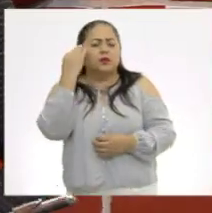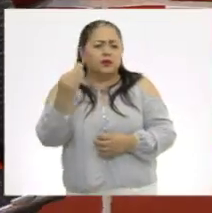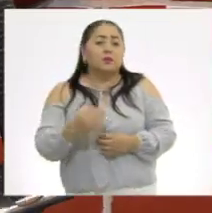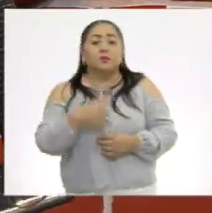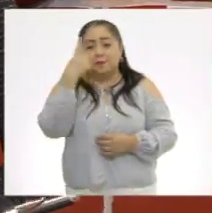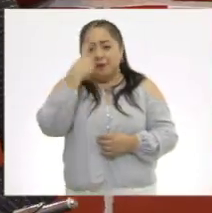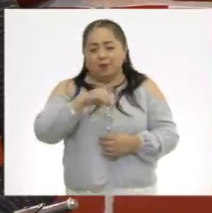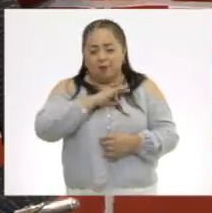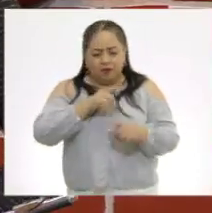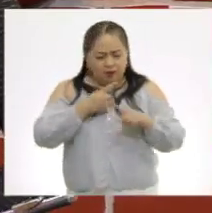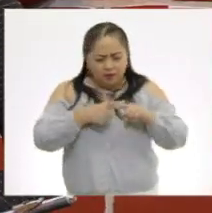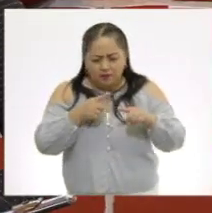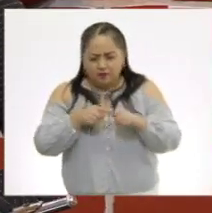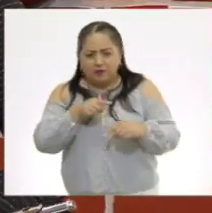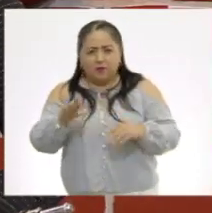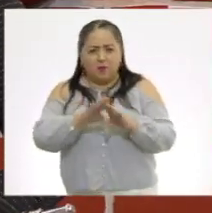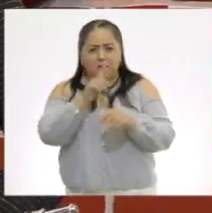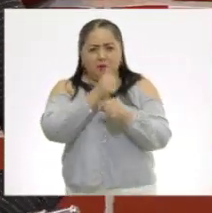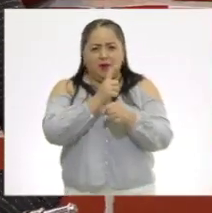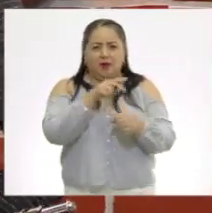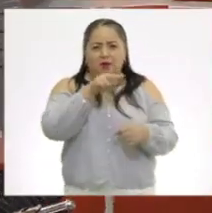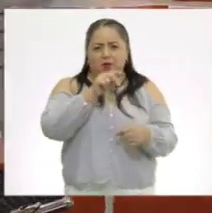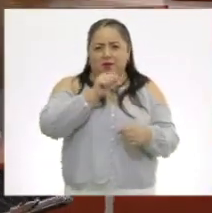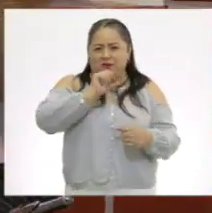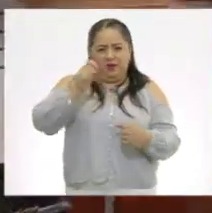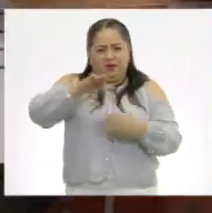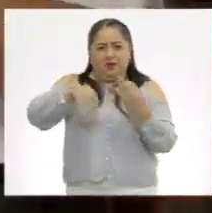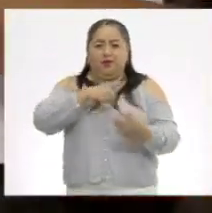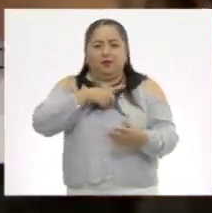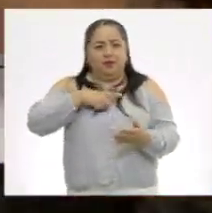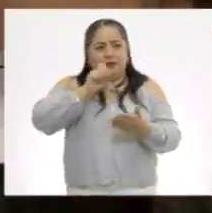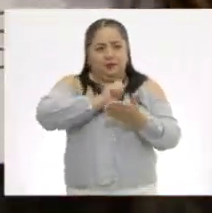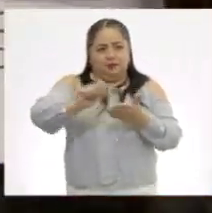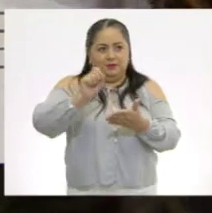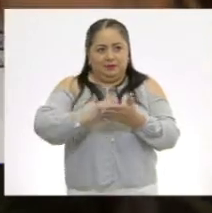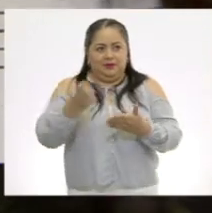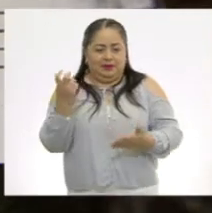para que se pueda diferenciar la primera nota de las demás, se escribe así.